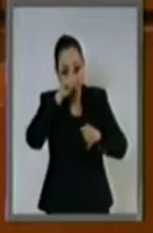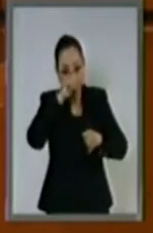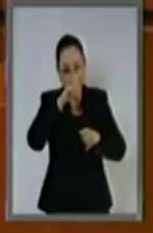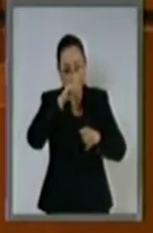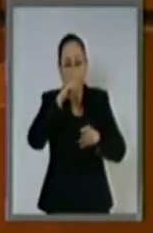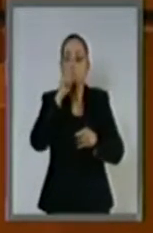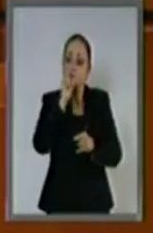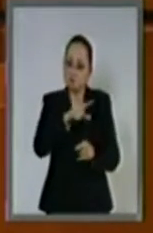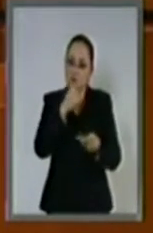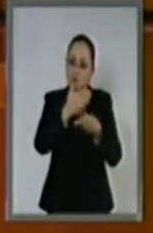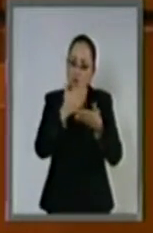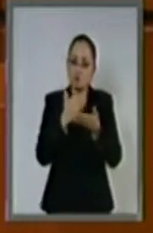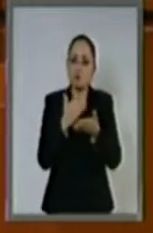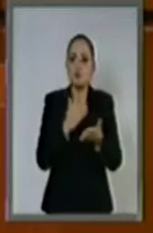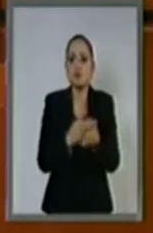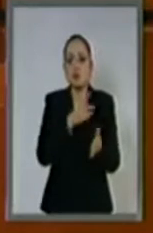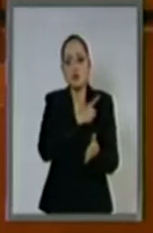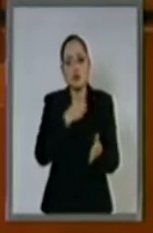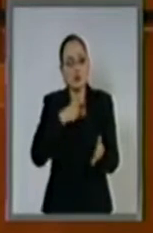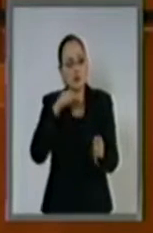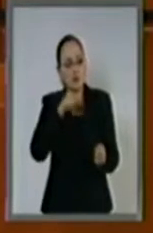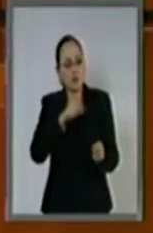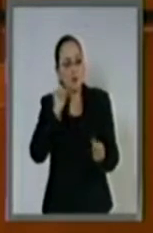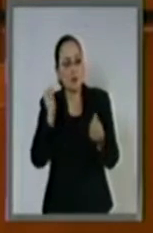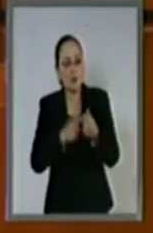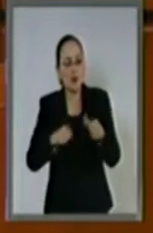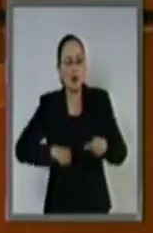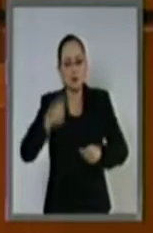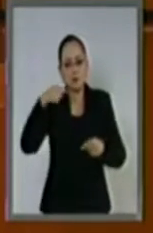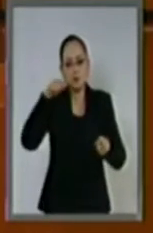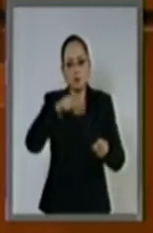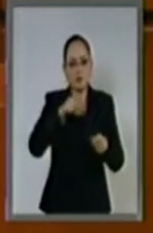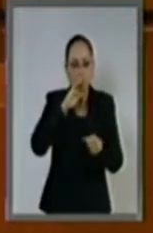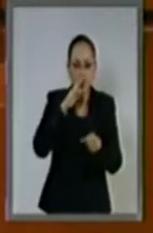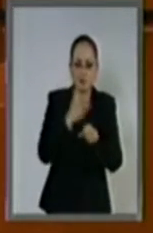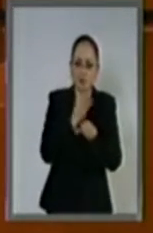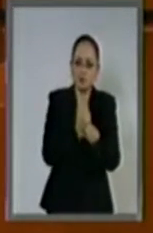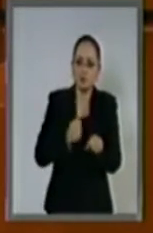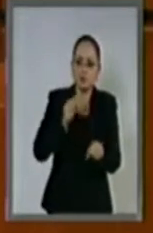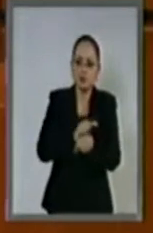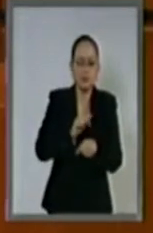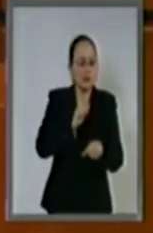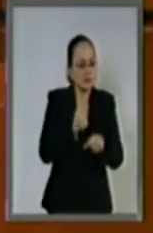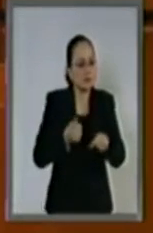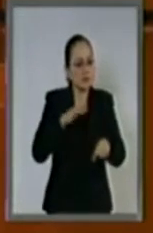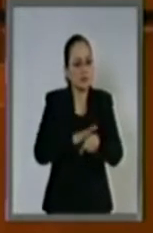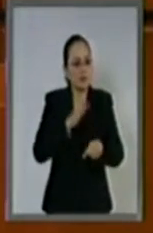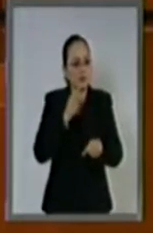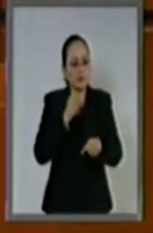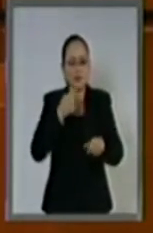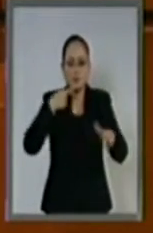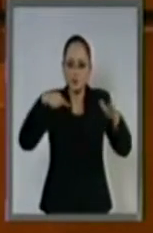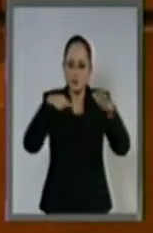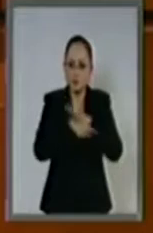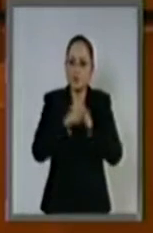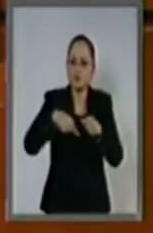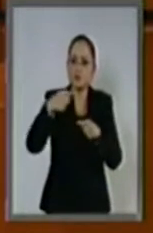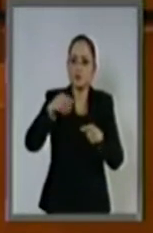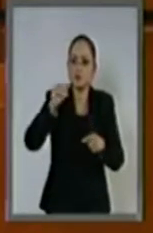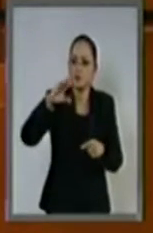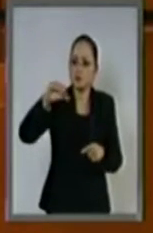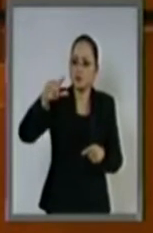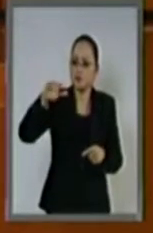también realizará la promoción de acciones de responsabilidad administrativa, denuncias ante la Fiscalía